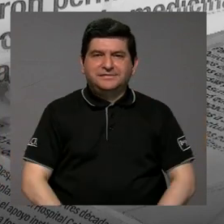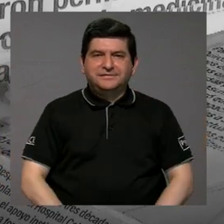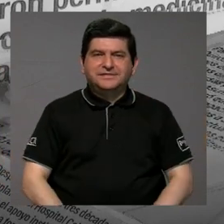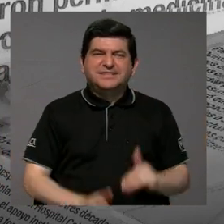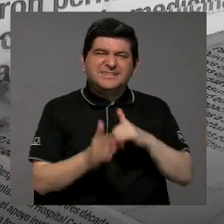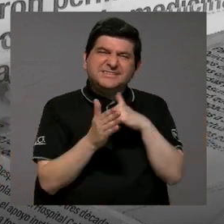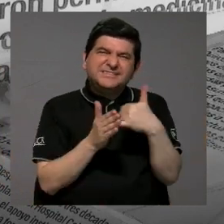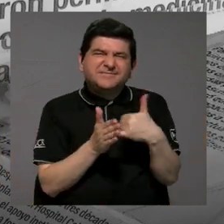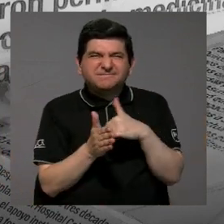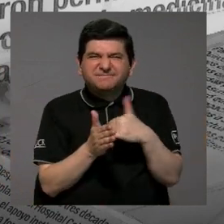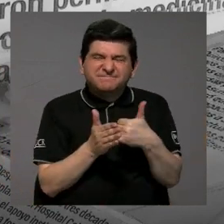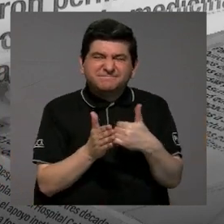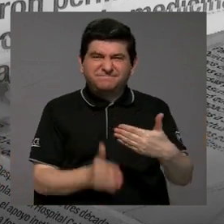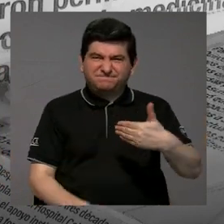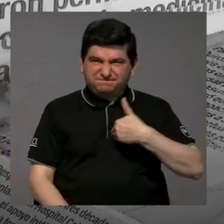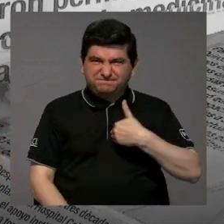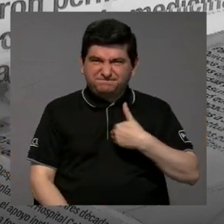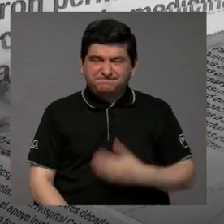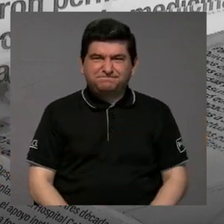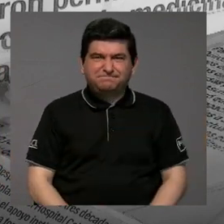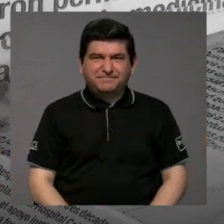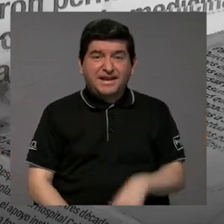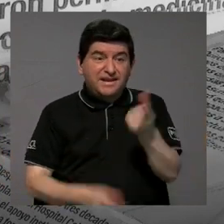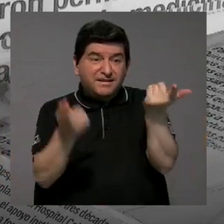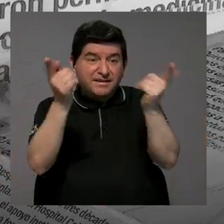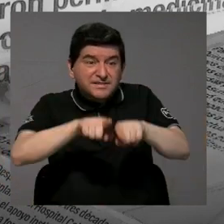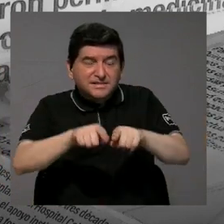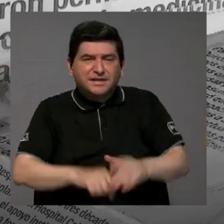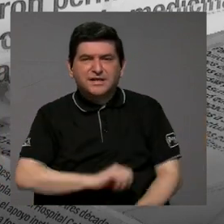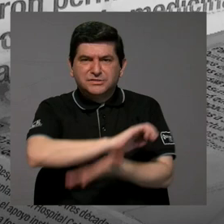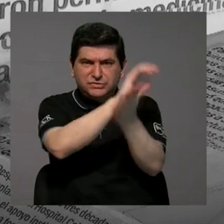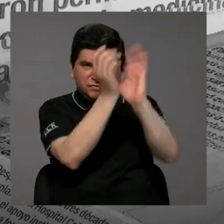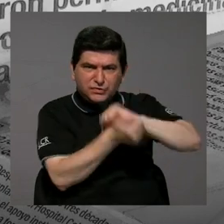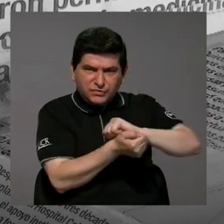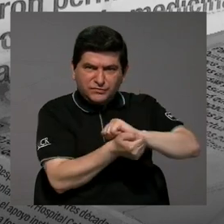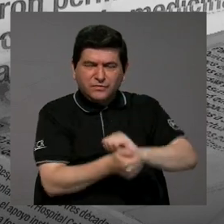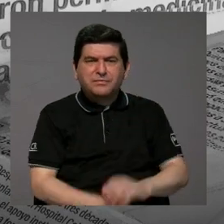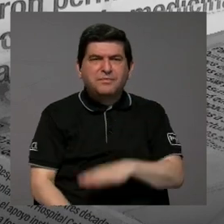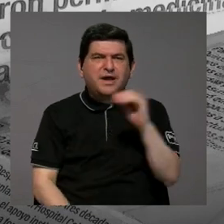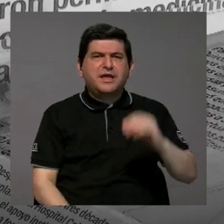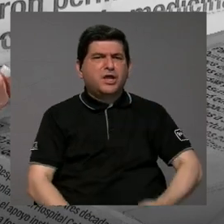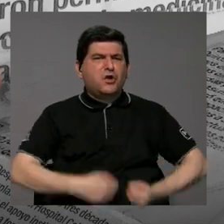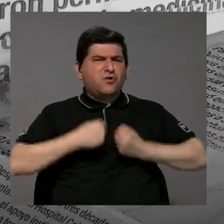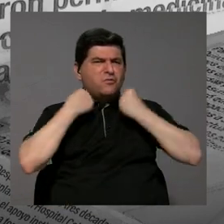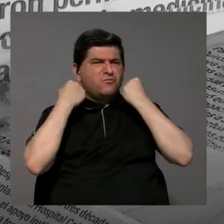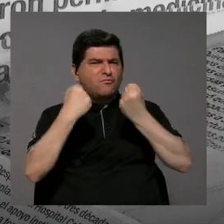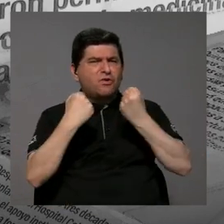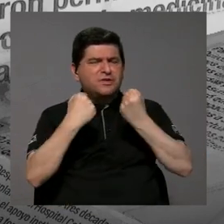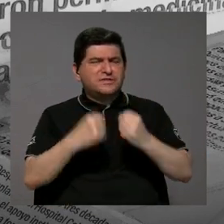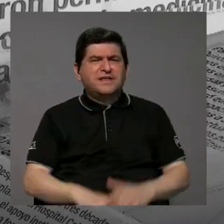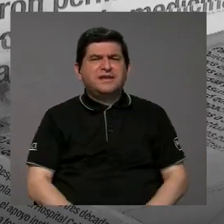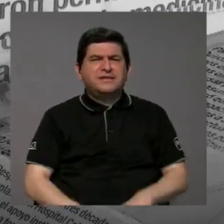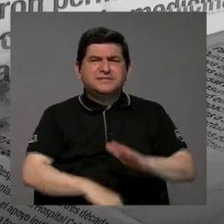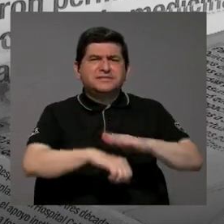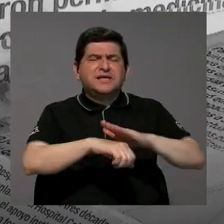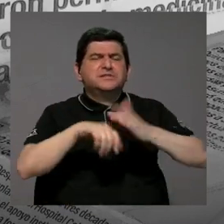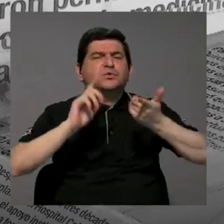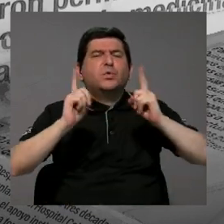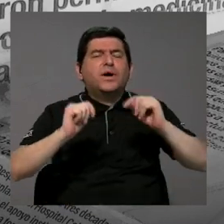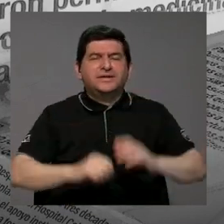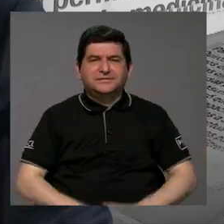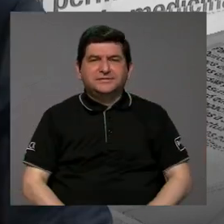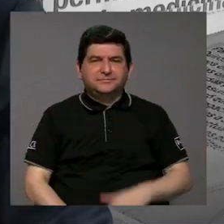¿qué debilidades presenta, representaría esta reforma y qué fortalezas viene a